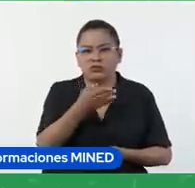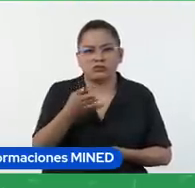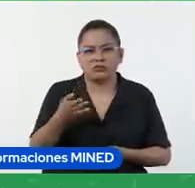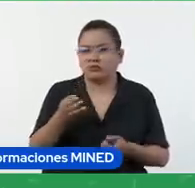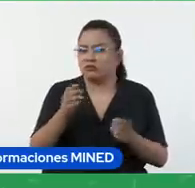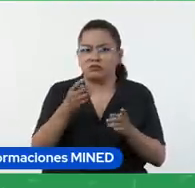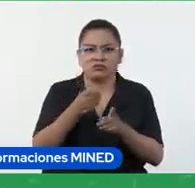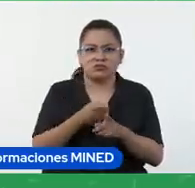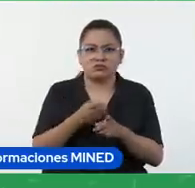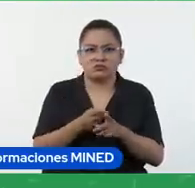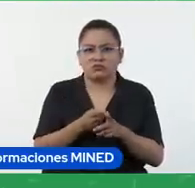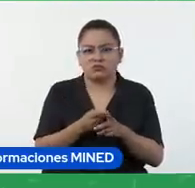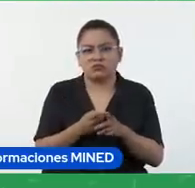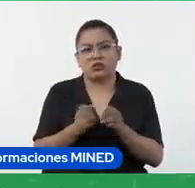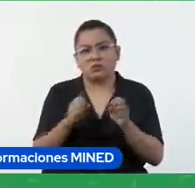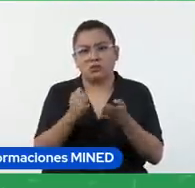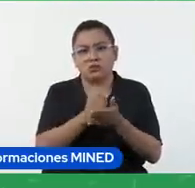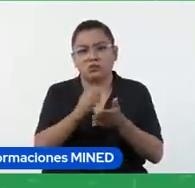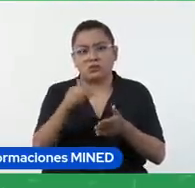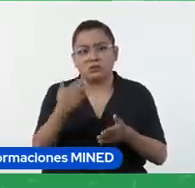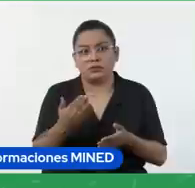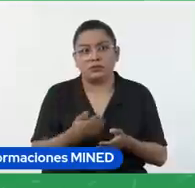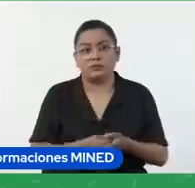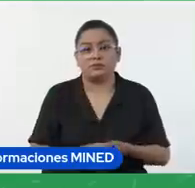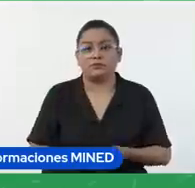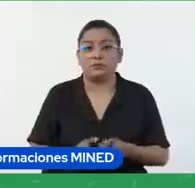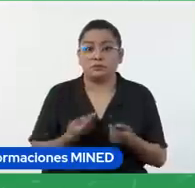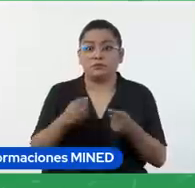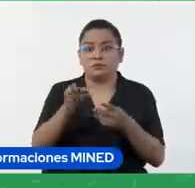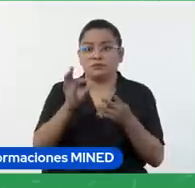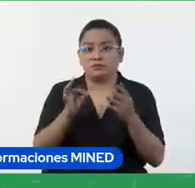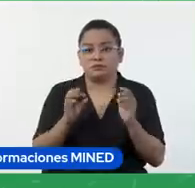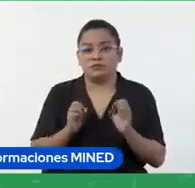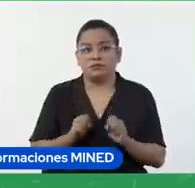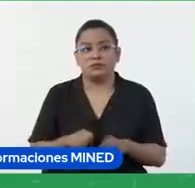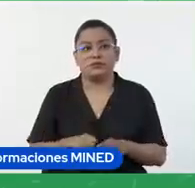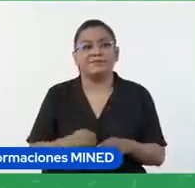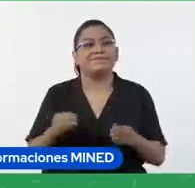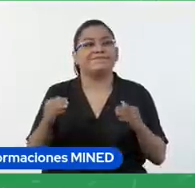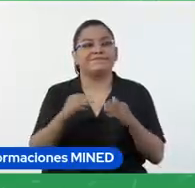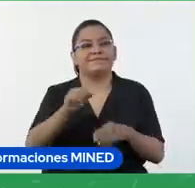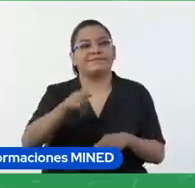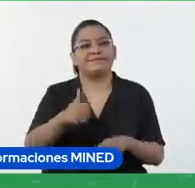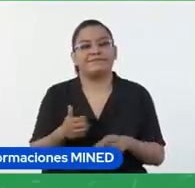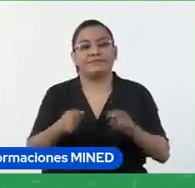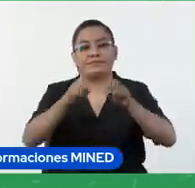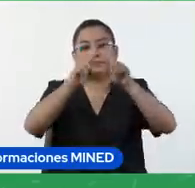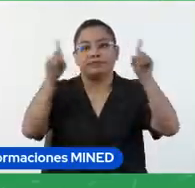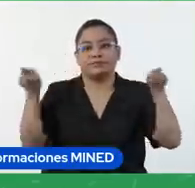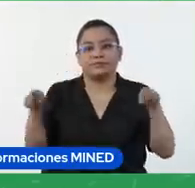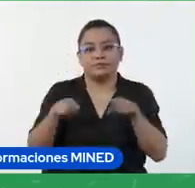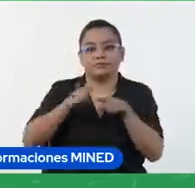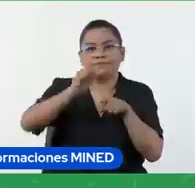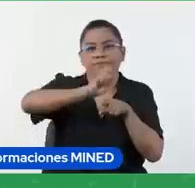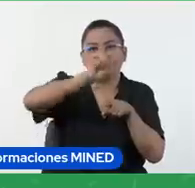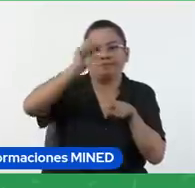opción y les hablaba también de la pizarra aquí me voy a devolver